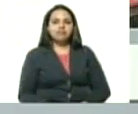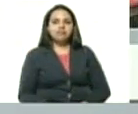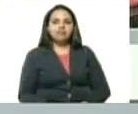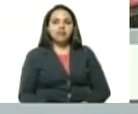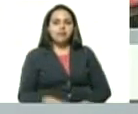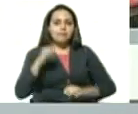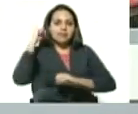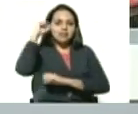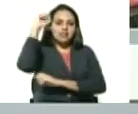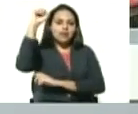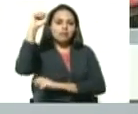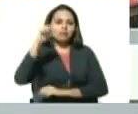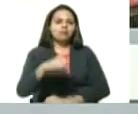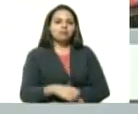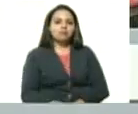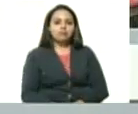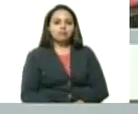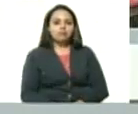venceremos, camarada presidente.